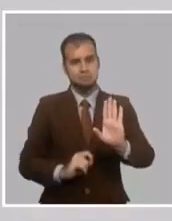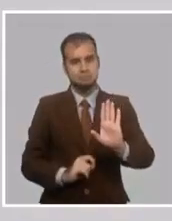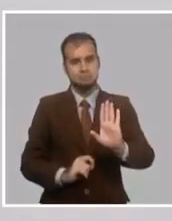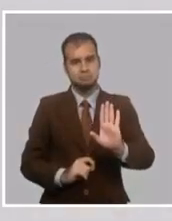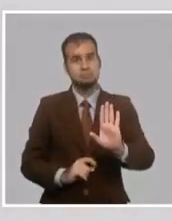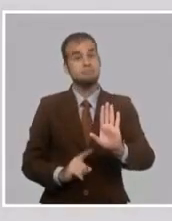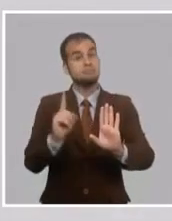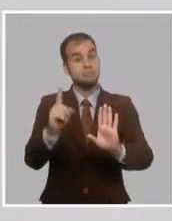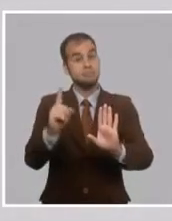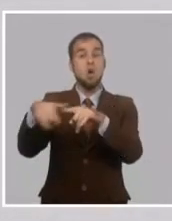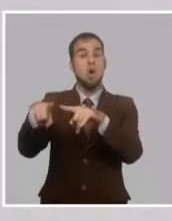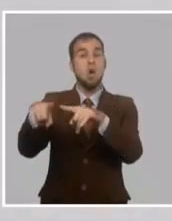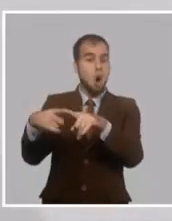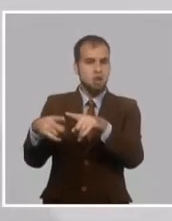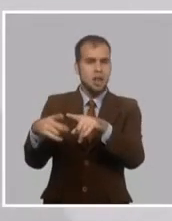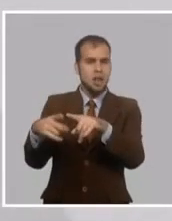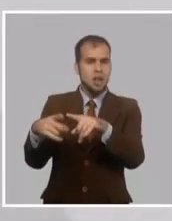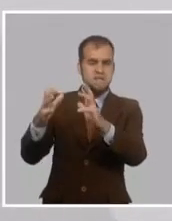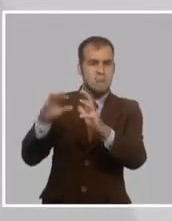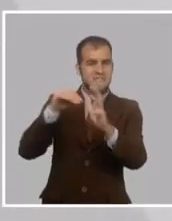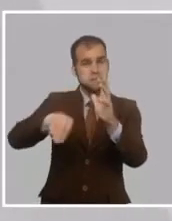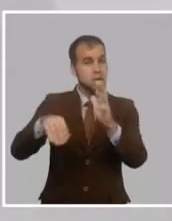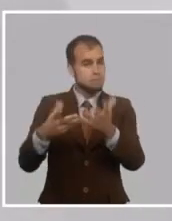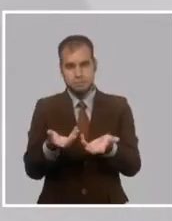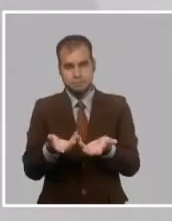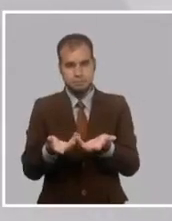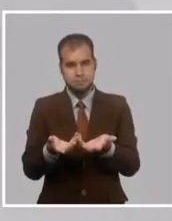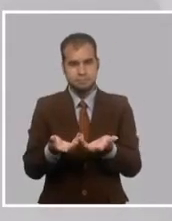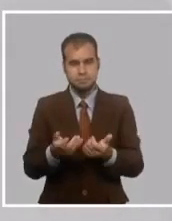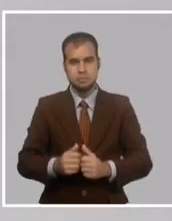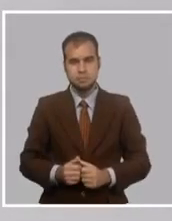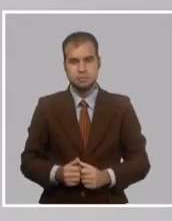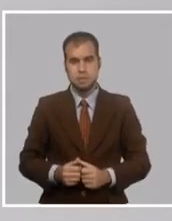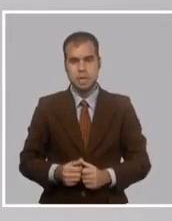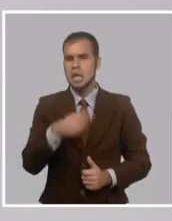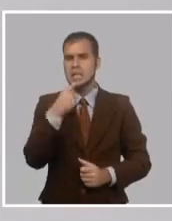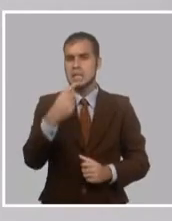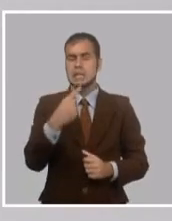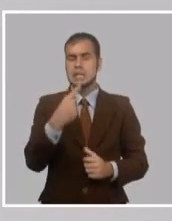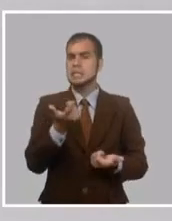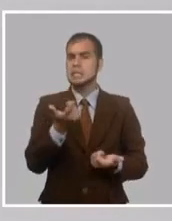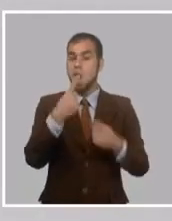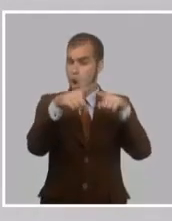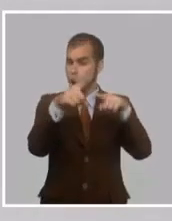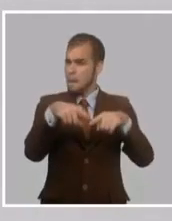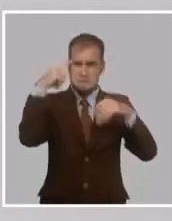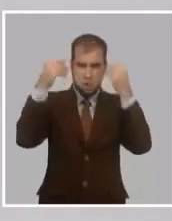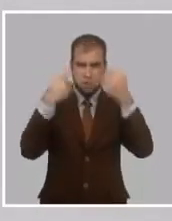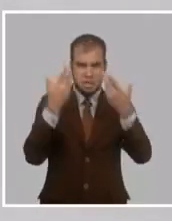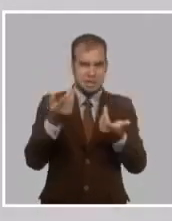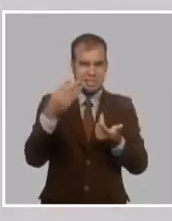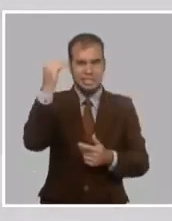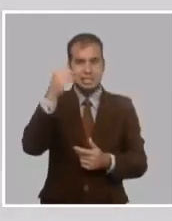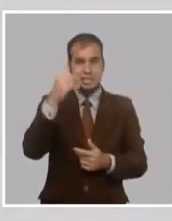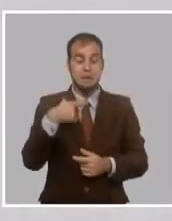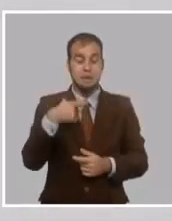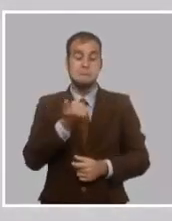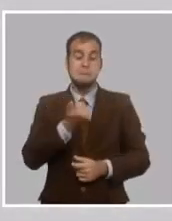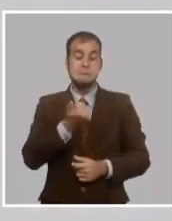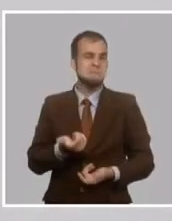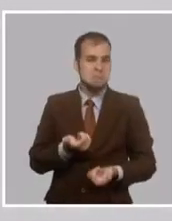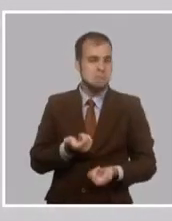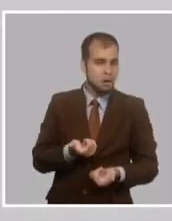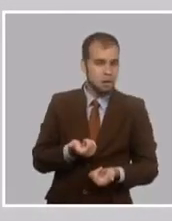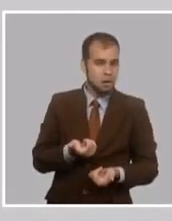sufragio era muy importante. Llevo a decir en un apunte, para mí hay solamente dos grandes temas que me preocupan, la educación sexual de mi hijo y el sufragio